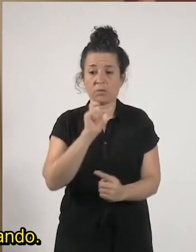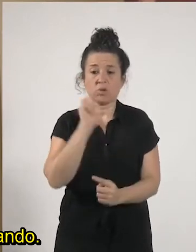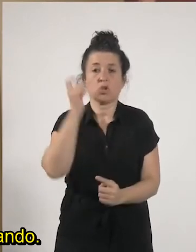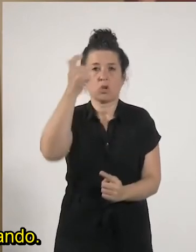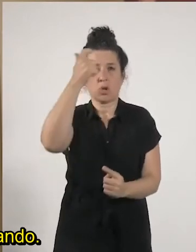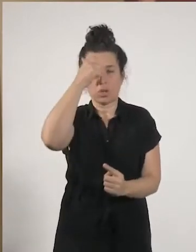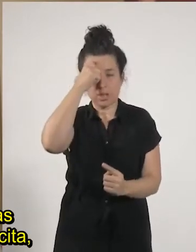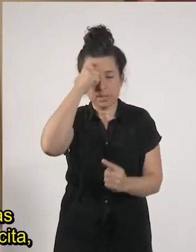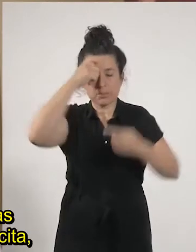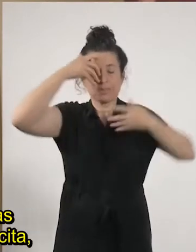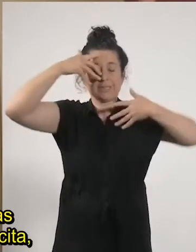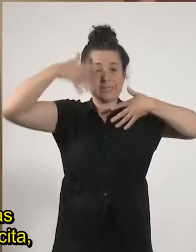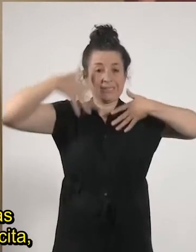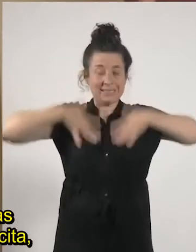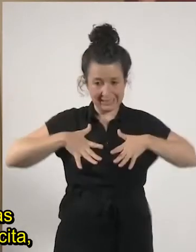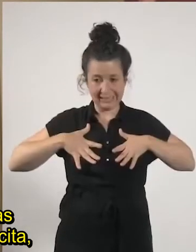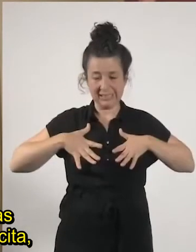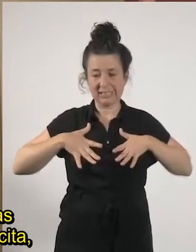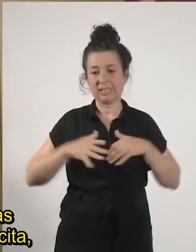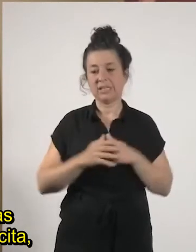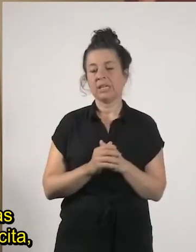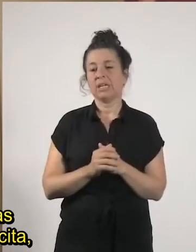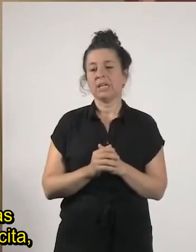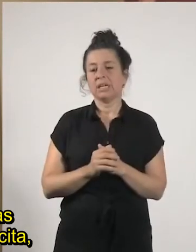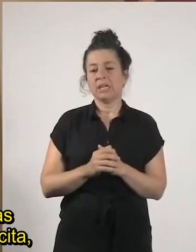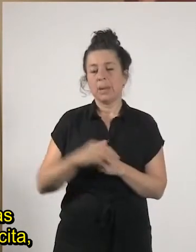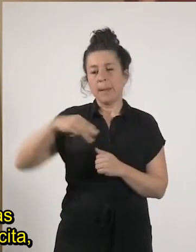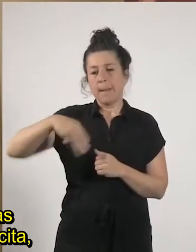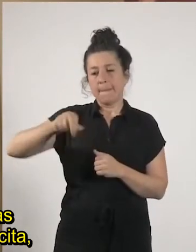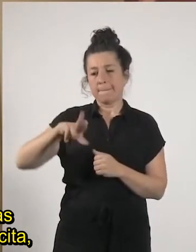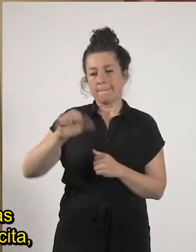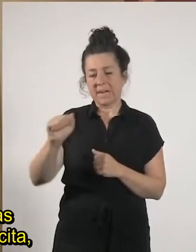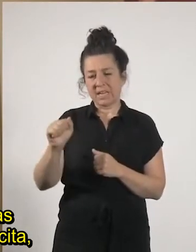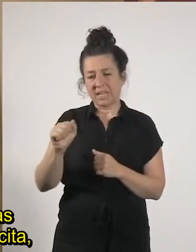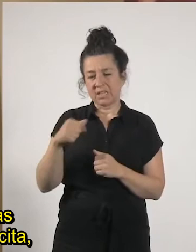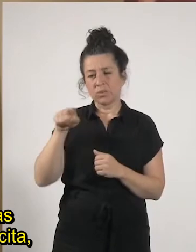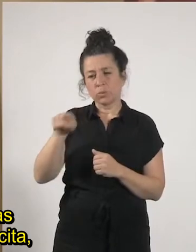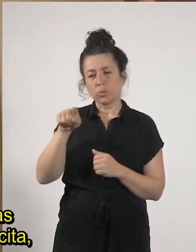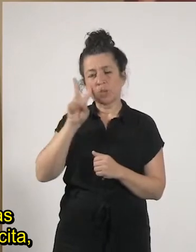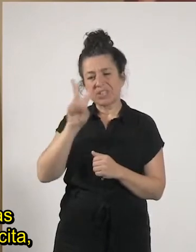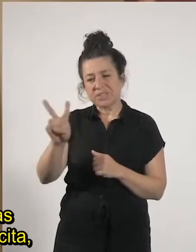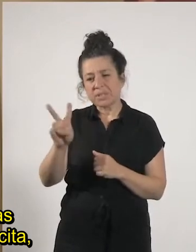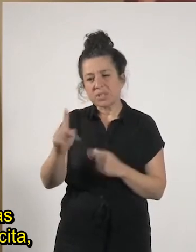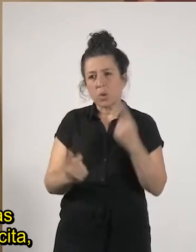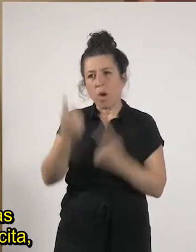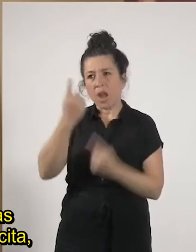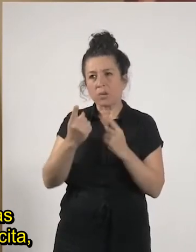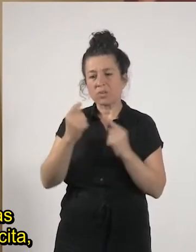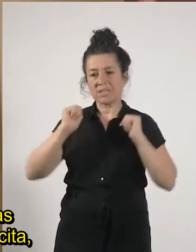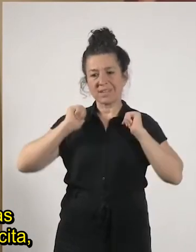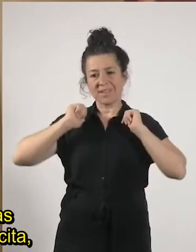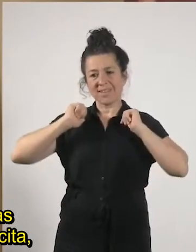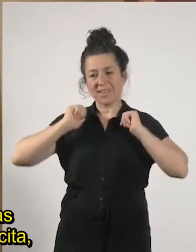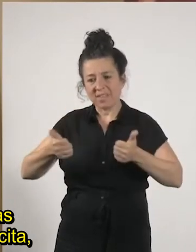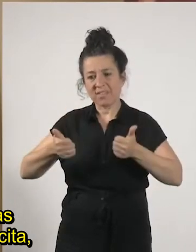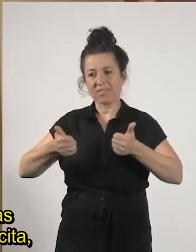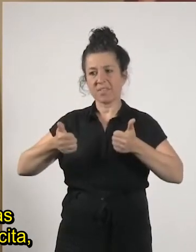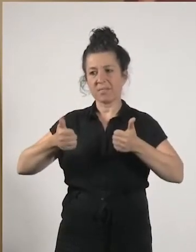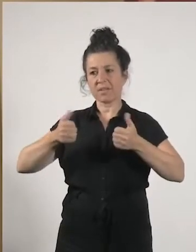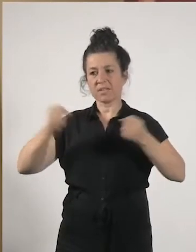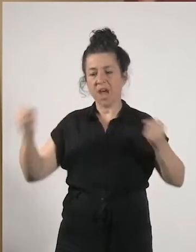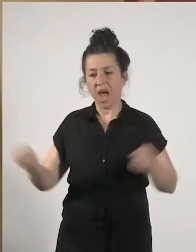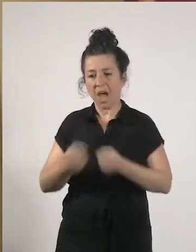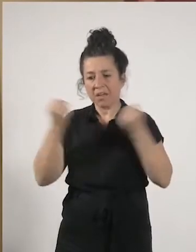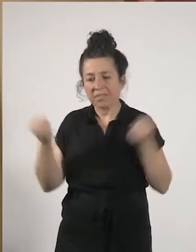vayan calando no sé María si has visto iniciativas que te hayan encendido alguna lucecita